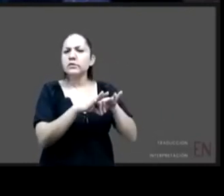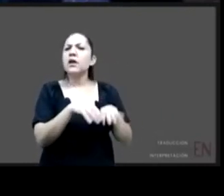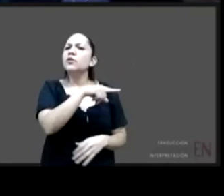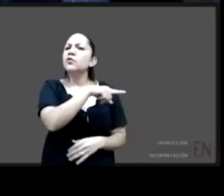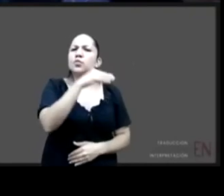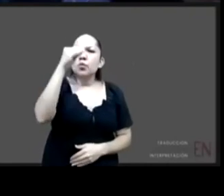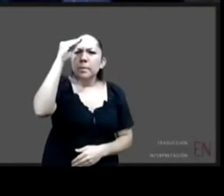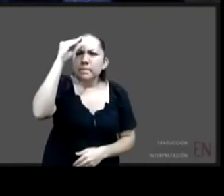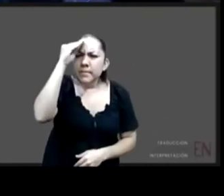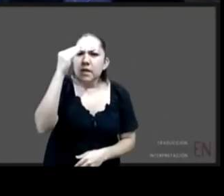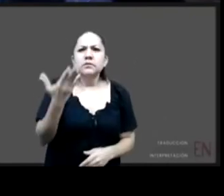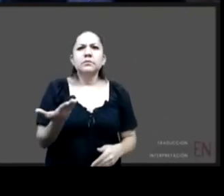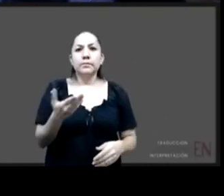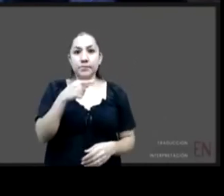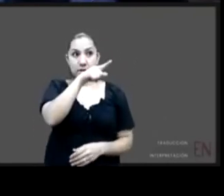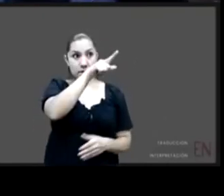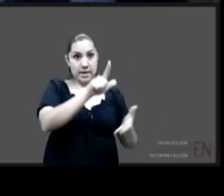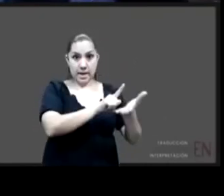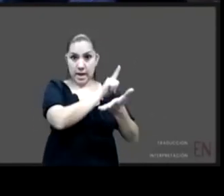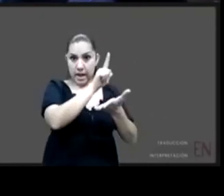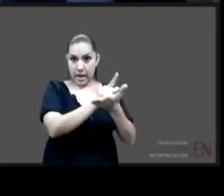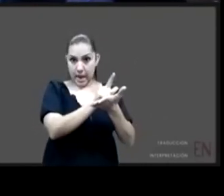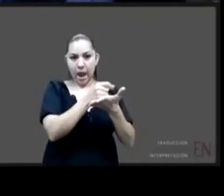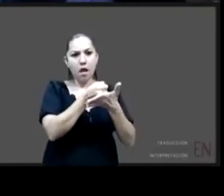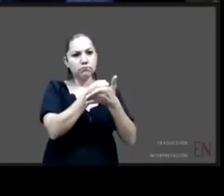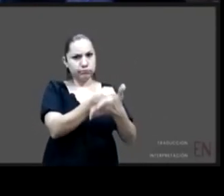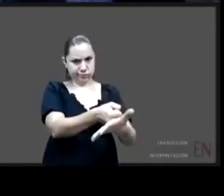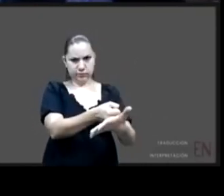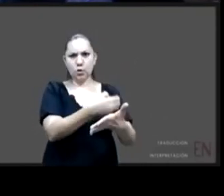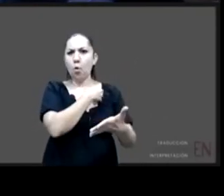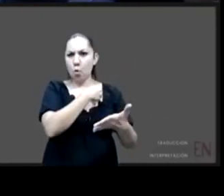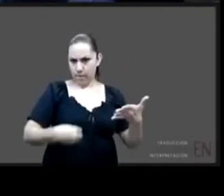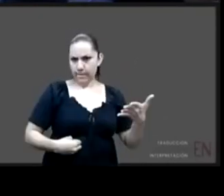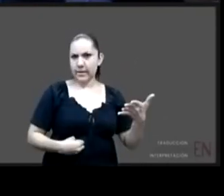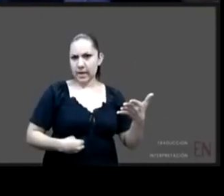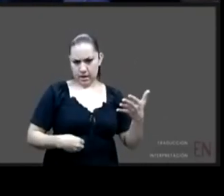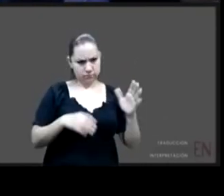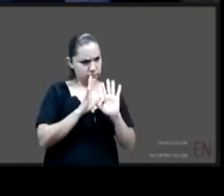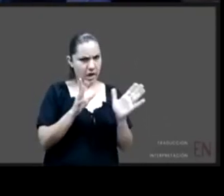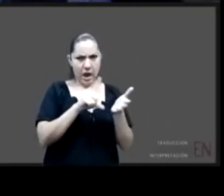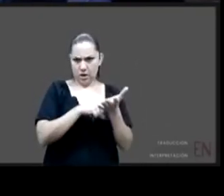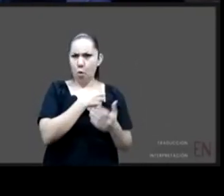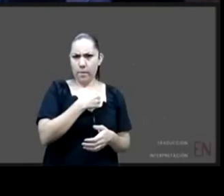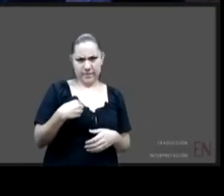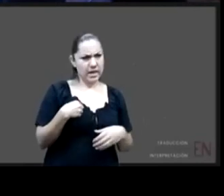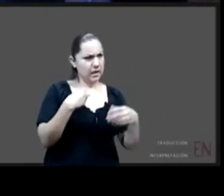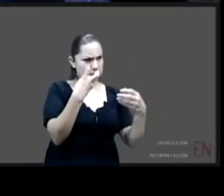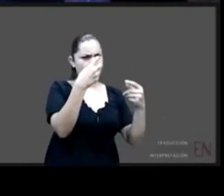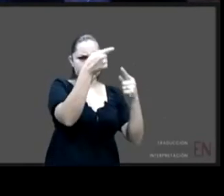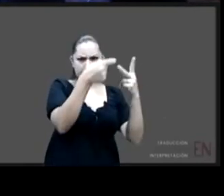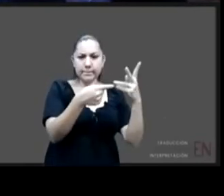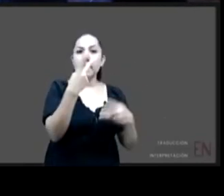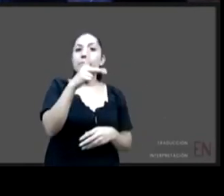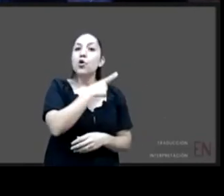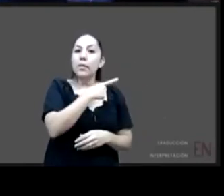obliga a la ley que sea una realidad en todo el país y no solo en algunas entidades federativas